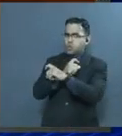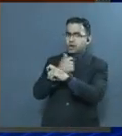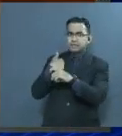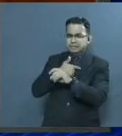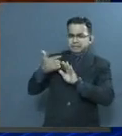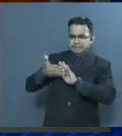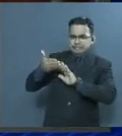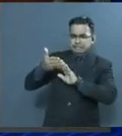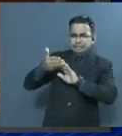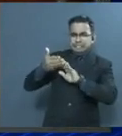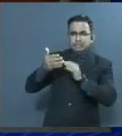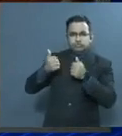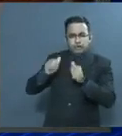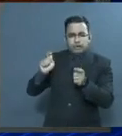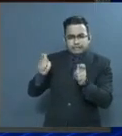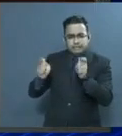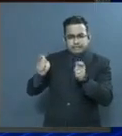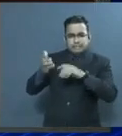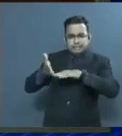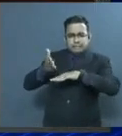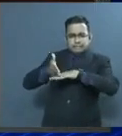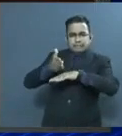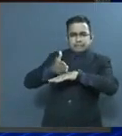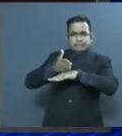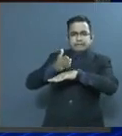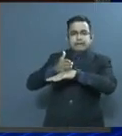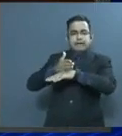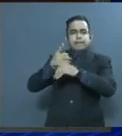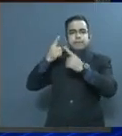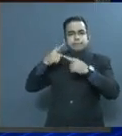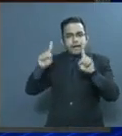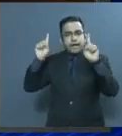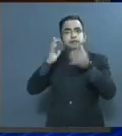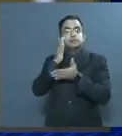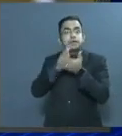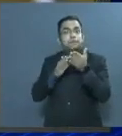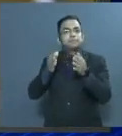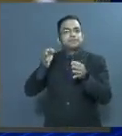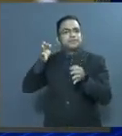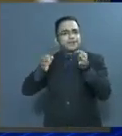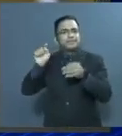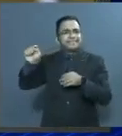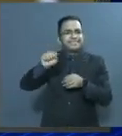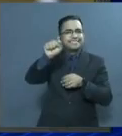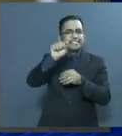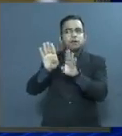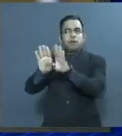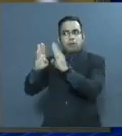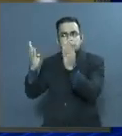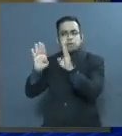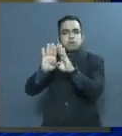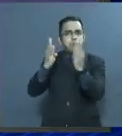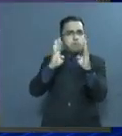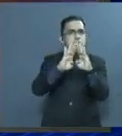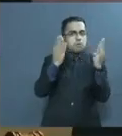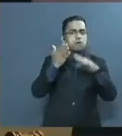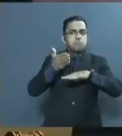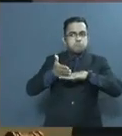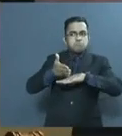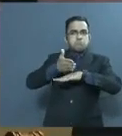hasta lograr la reactivación escalonada de los servicios ordinarios, cumpliendo los protocolos sanitarios.